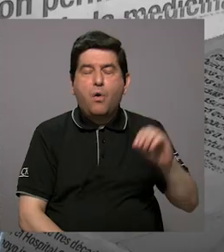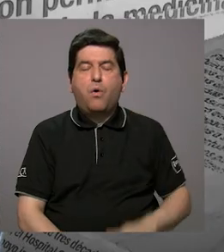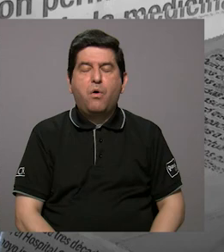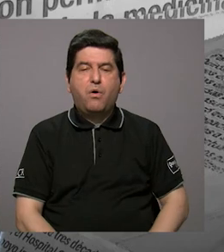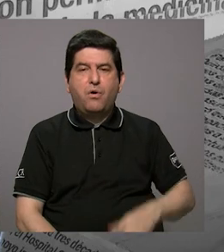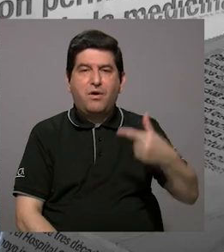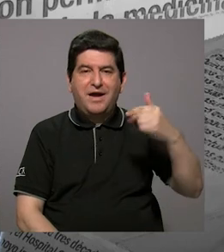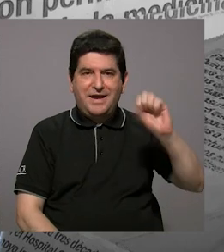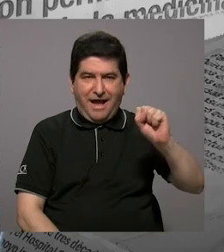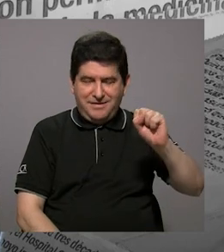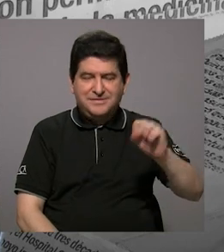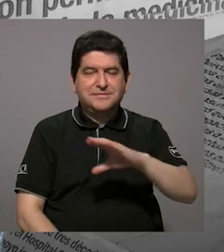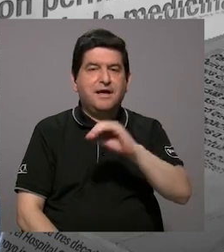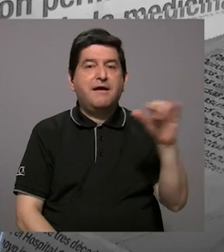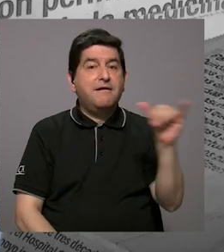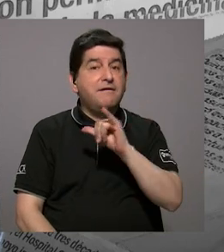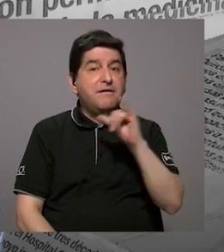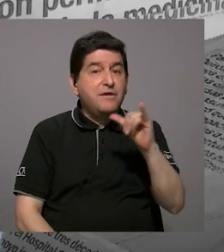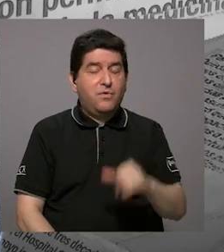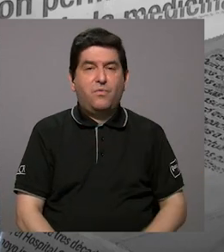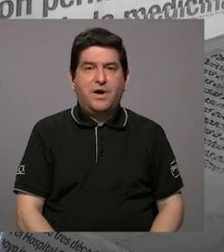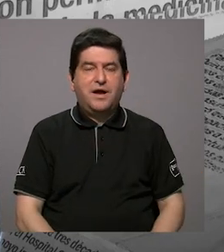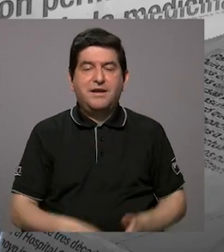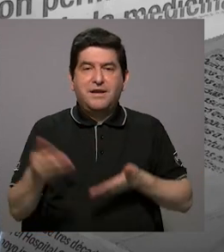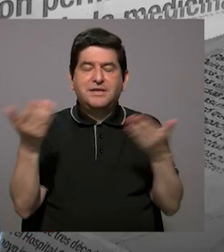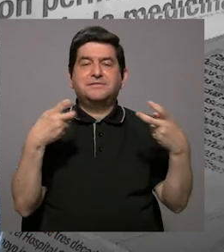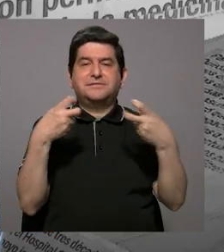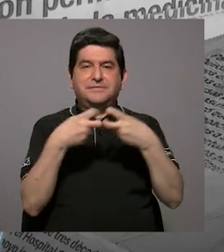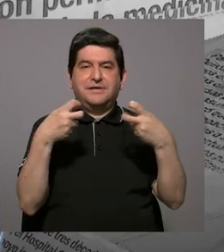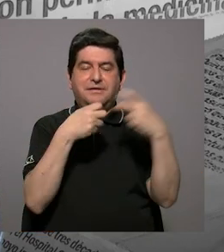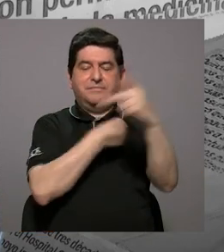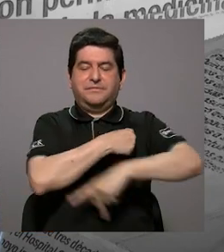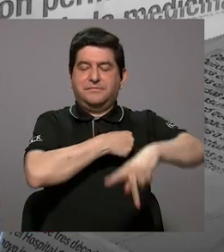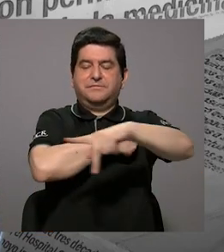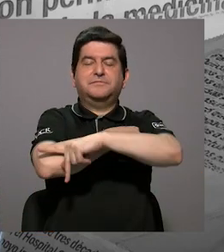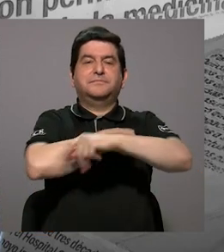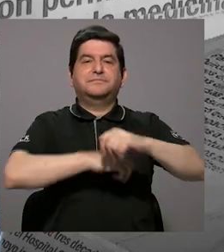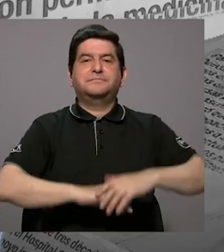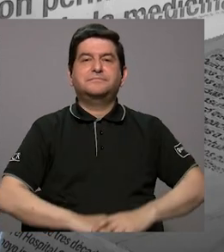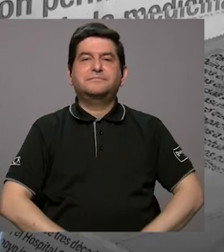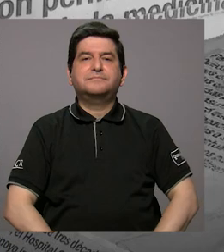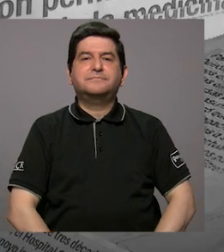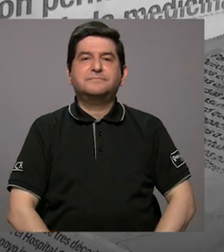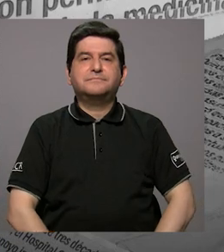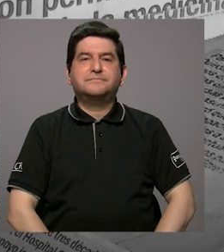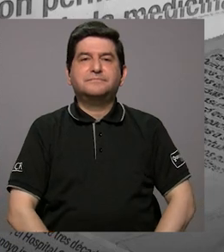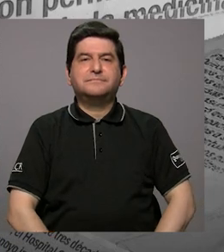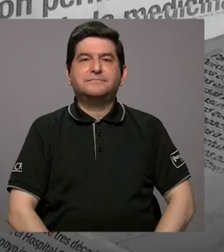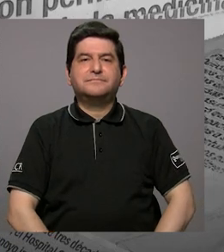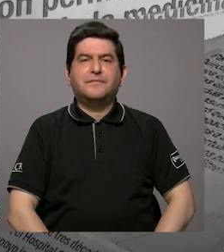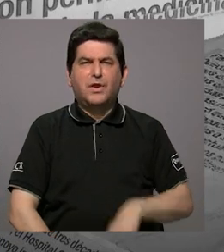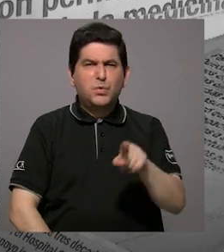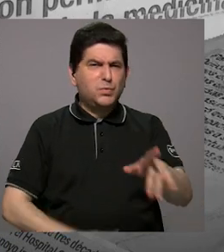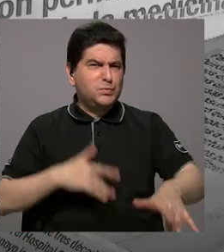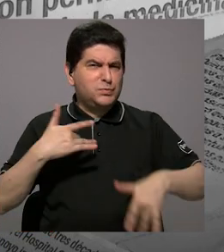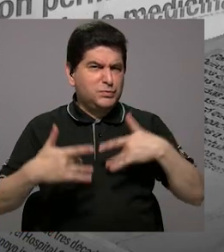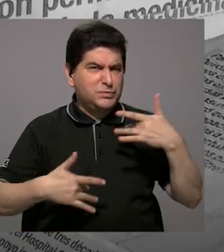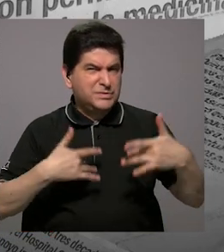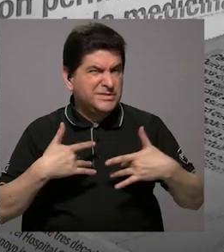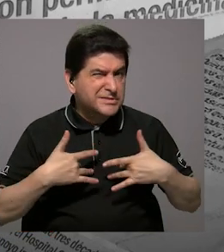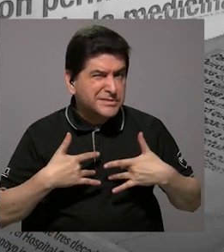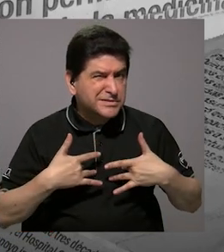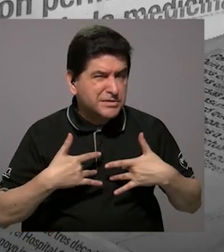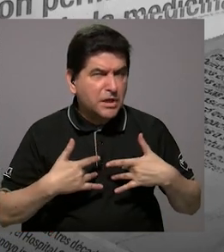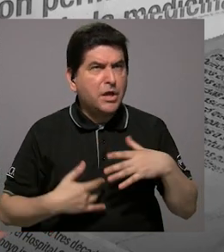del gas de cuidado de petróleo y también del servicio eléctrico del país. ¿Cómo sintió